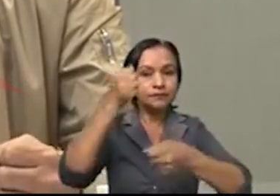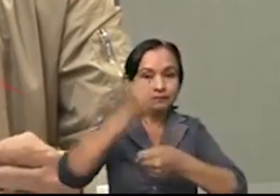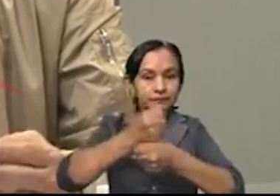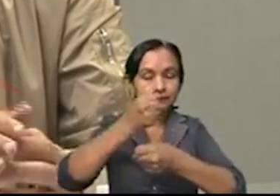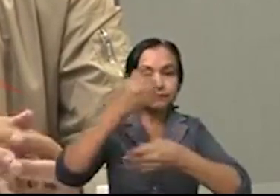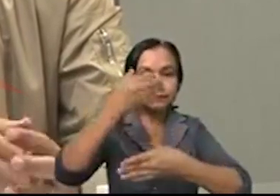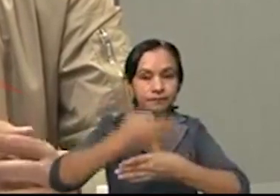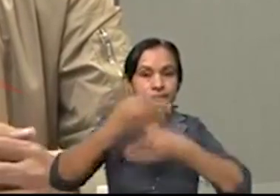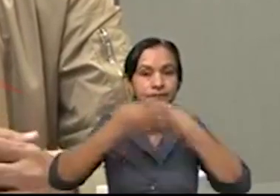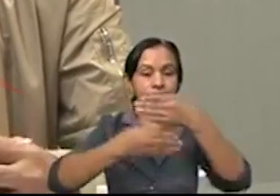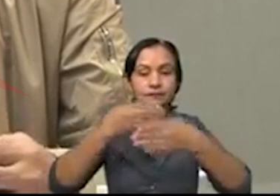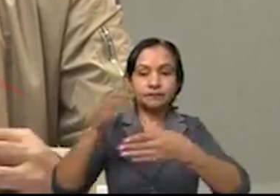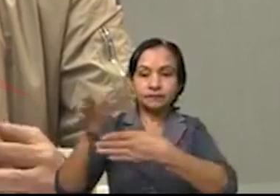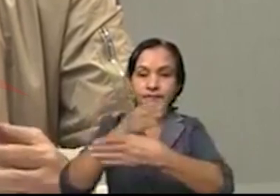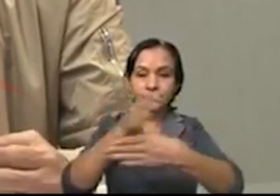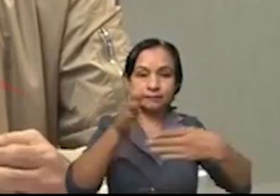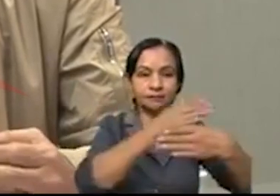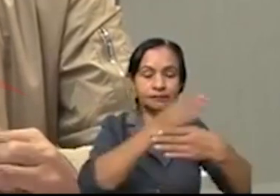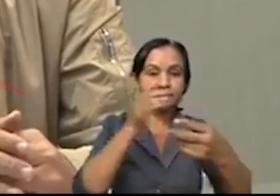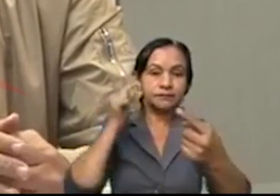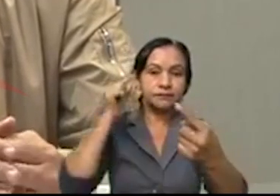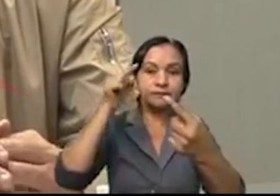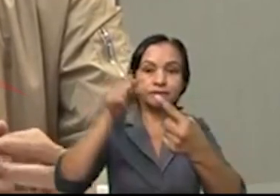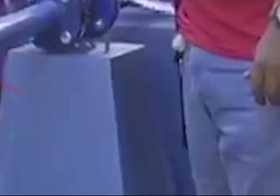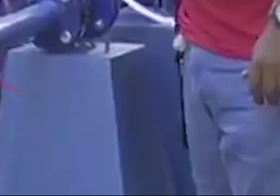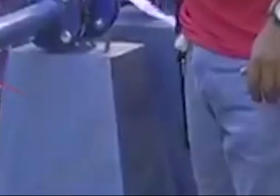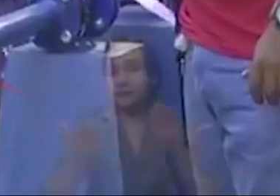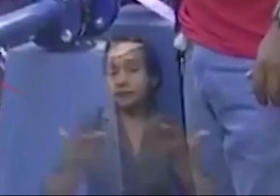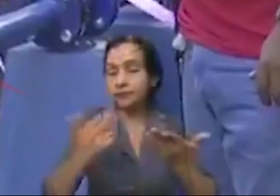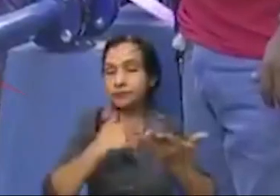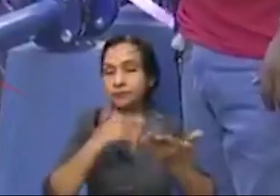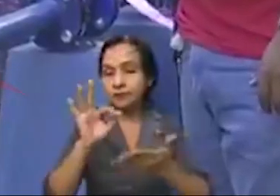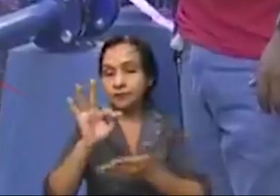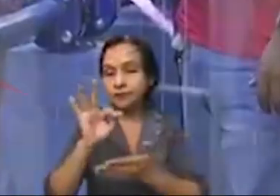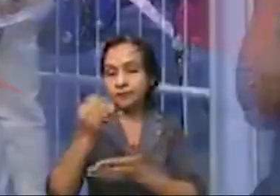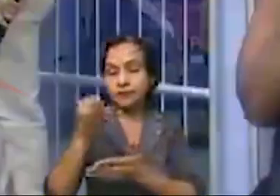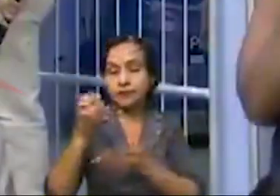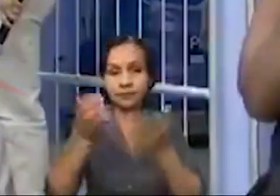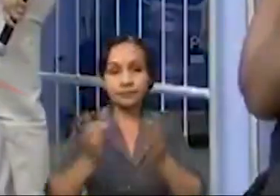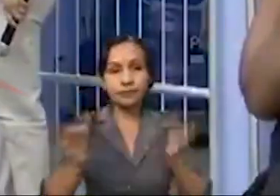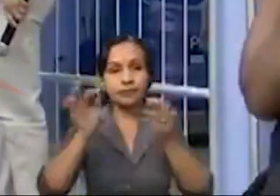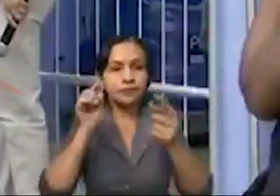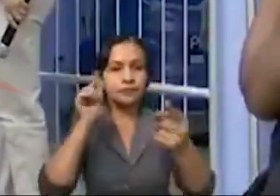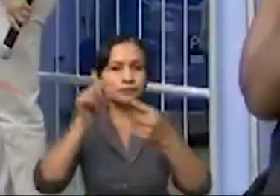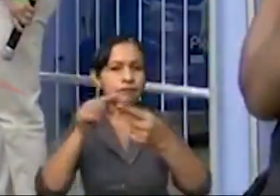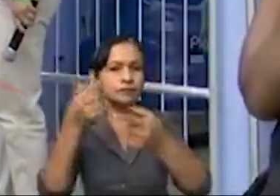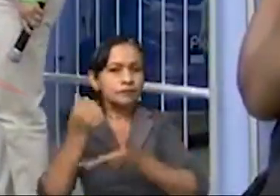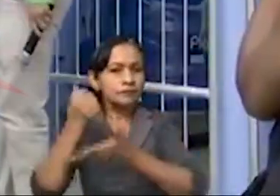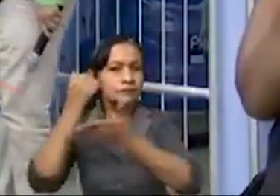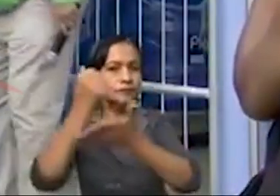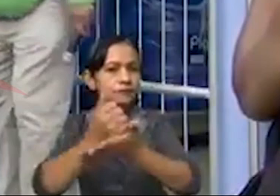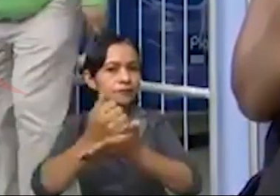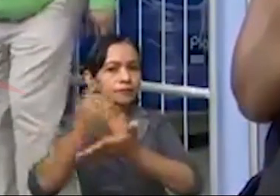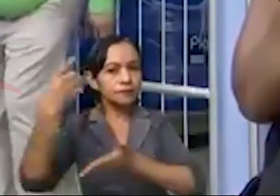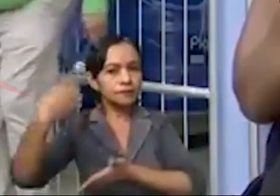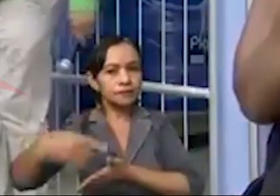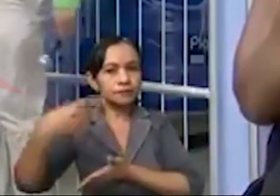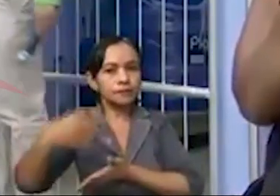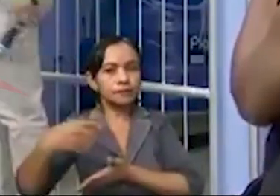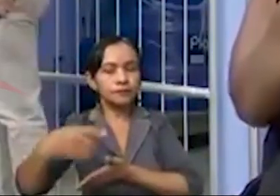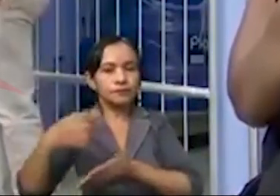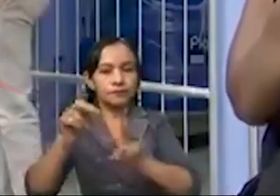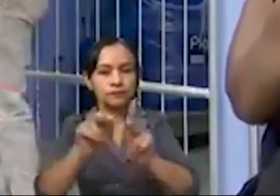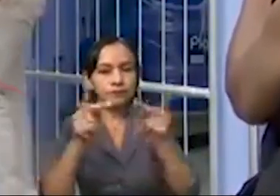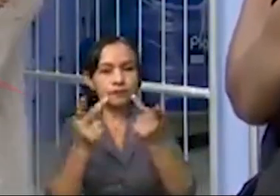que tienen diferentes alcances. Nosotros tenemos una línea de tiempo con todos estos proyectos de un año, significa que